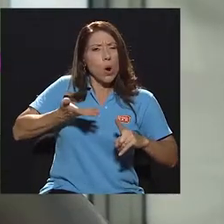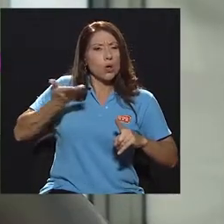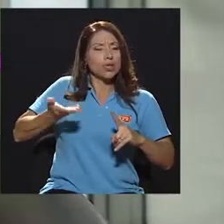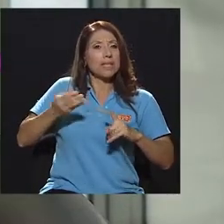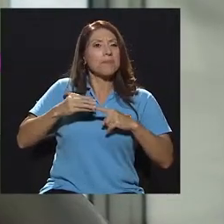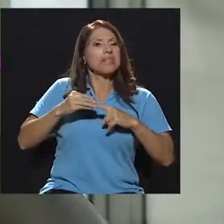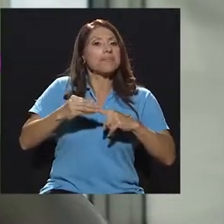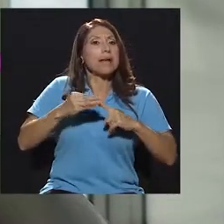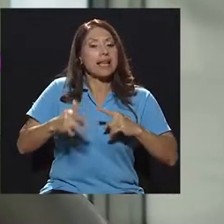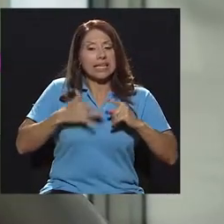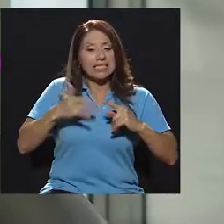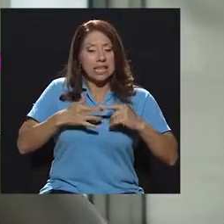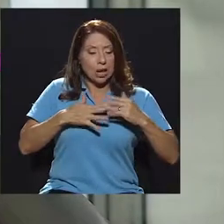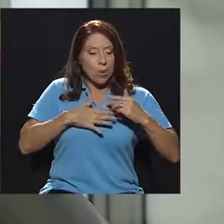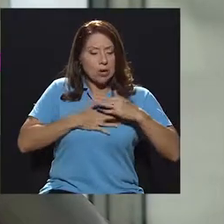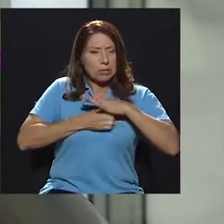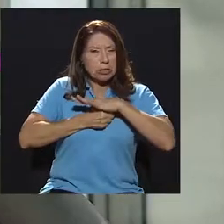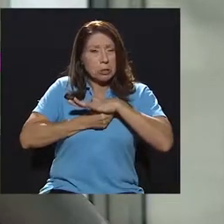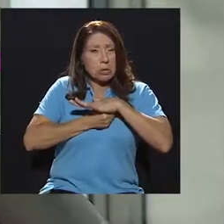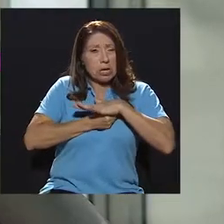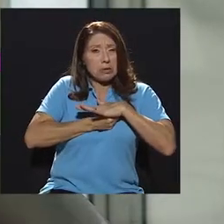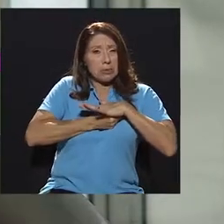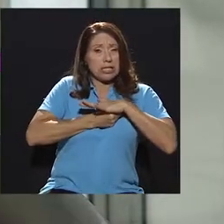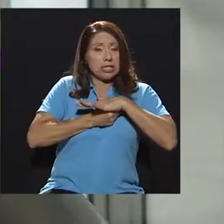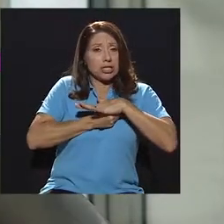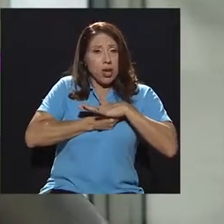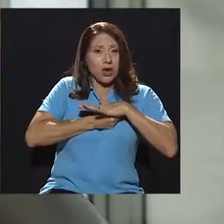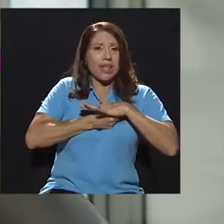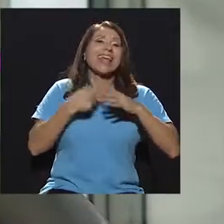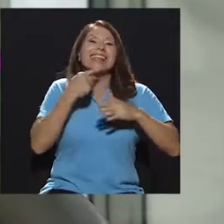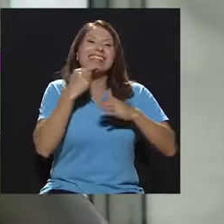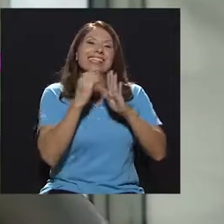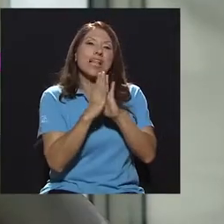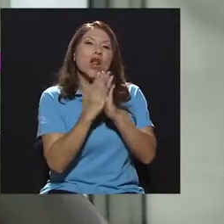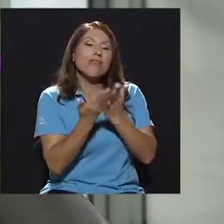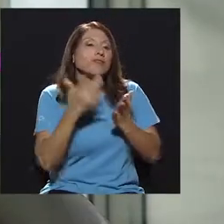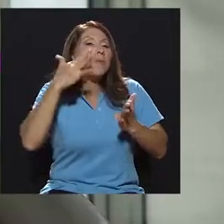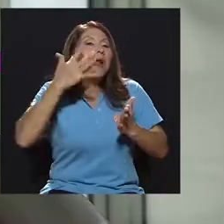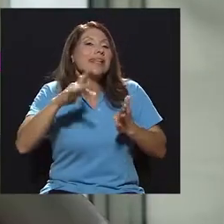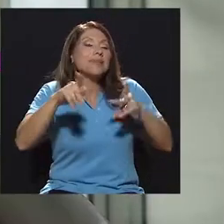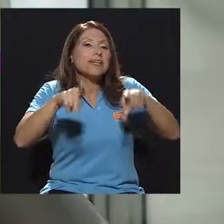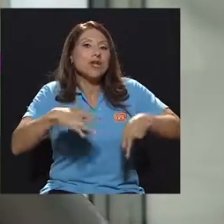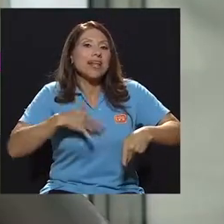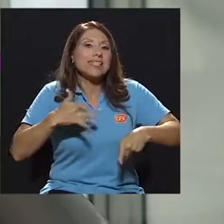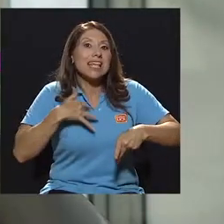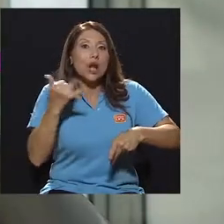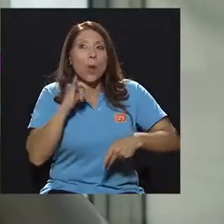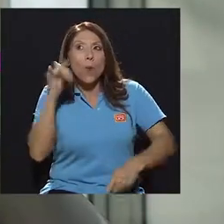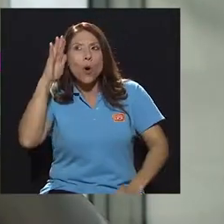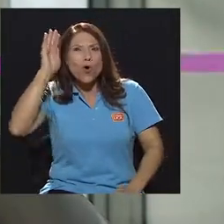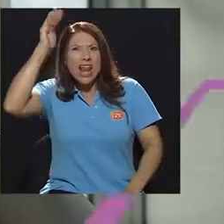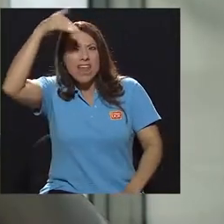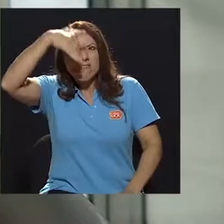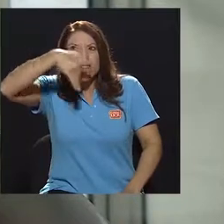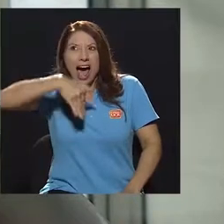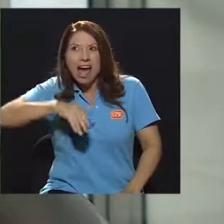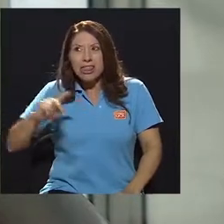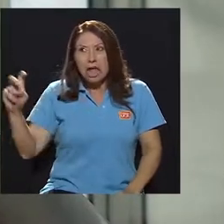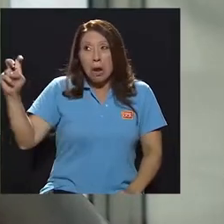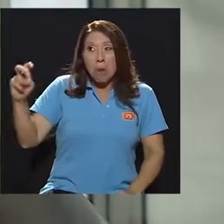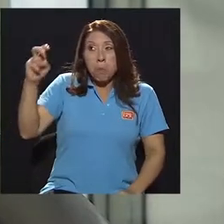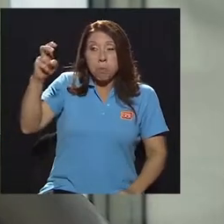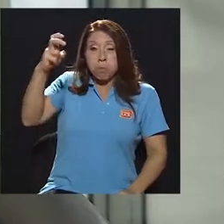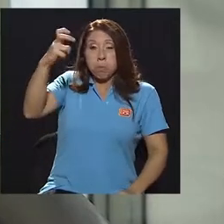en el pecho. De hecho, la literatura dice que es como si se le sentara un elefante encima. Una opresión generalizada en todo el pecho. No